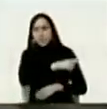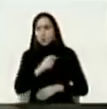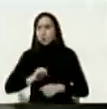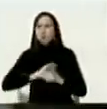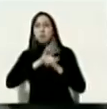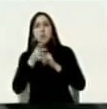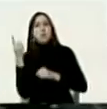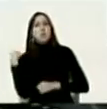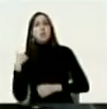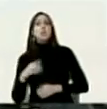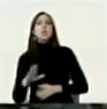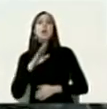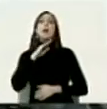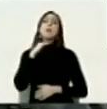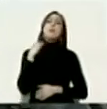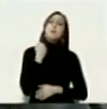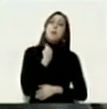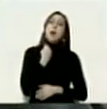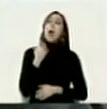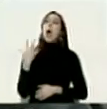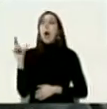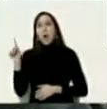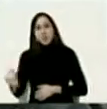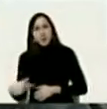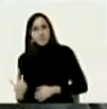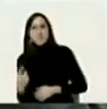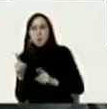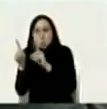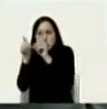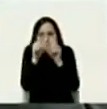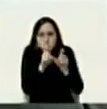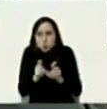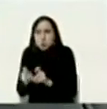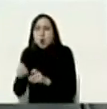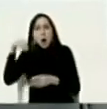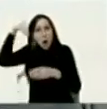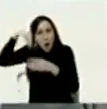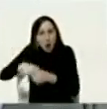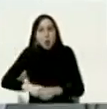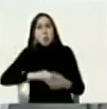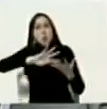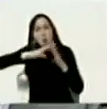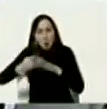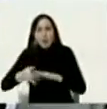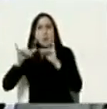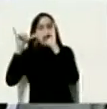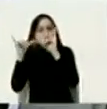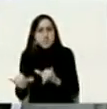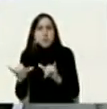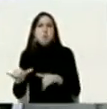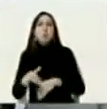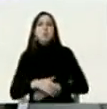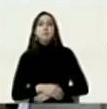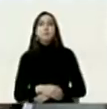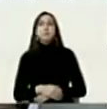haciendo las pruebas ahí en la comunidad adentro de la comunidad barrio adentro